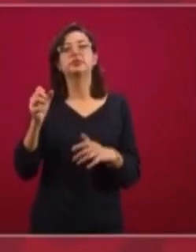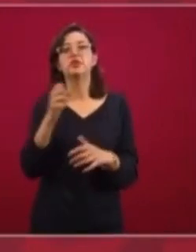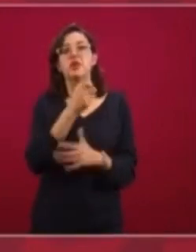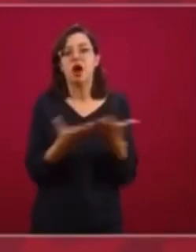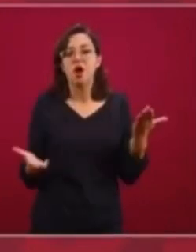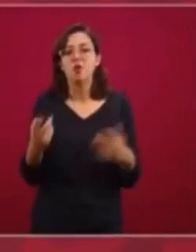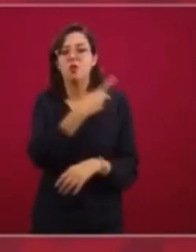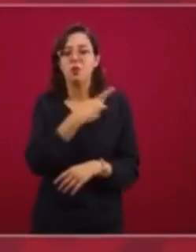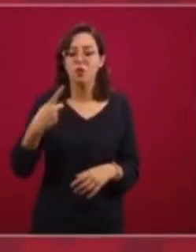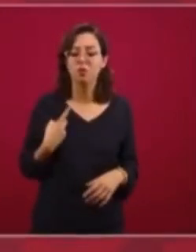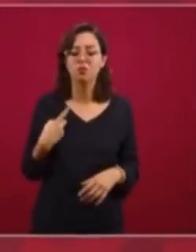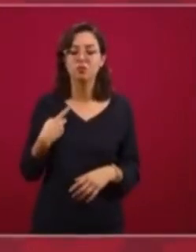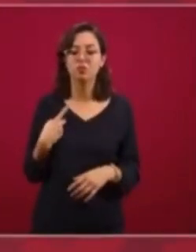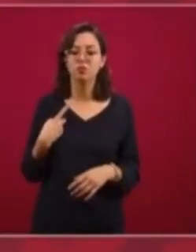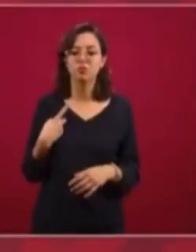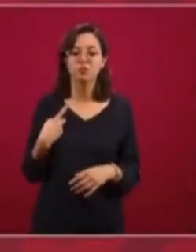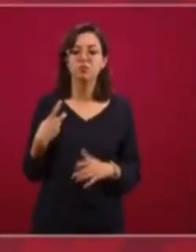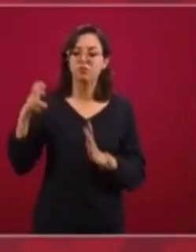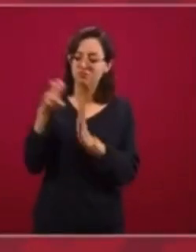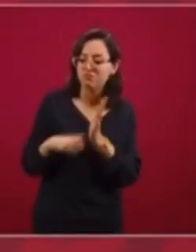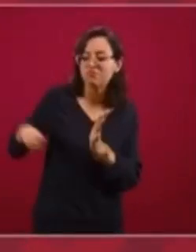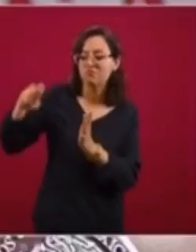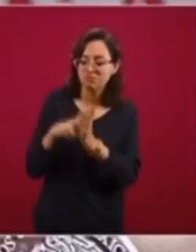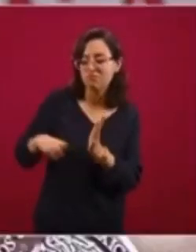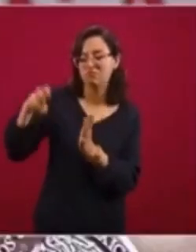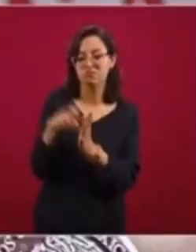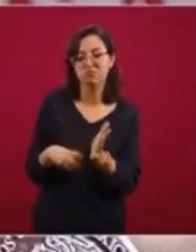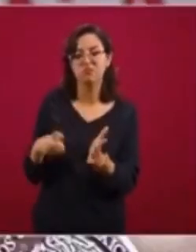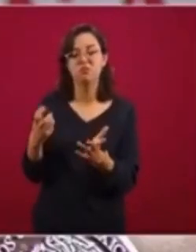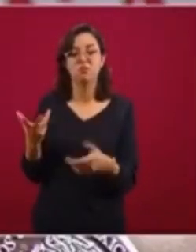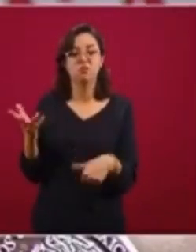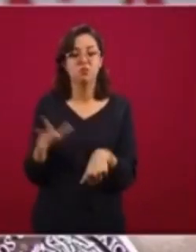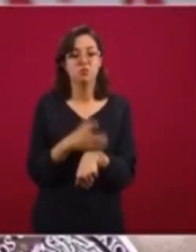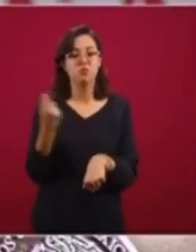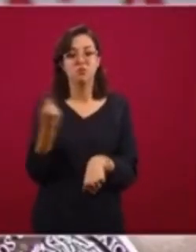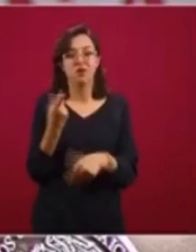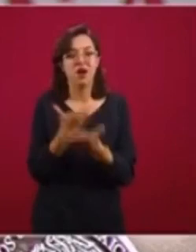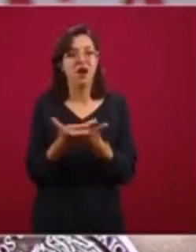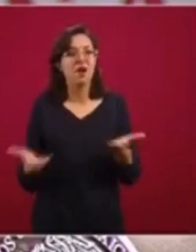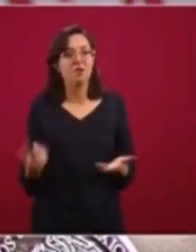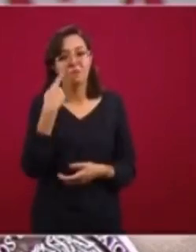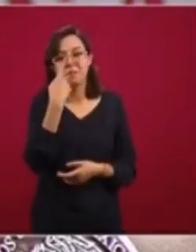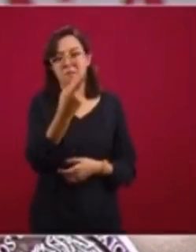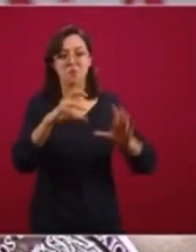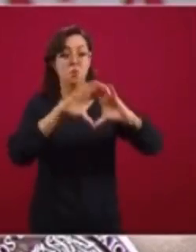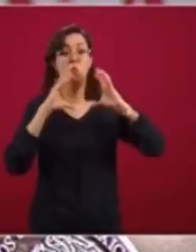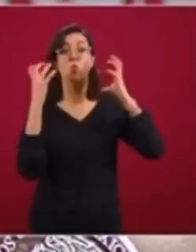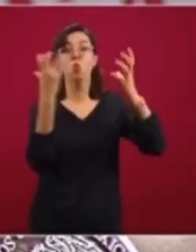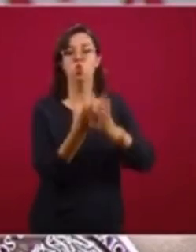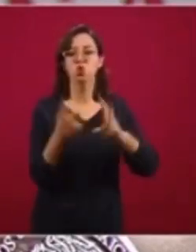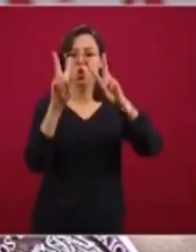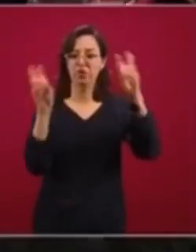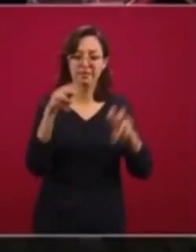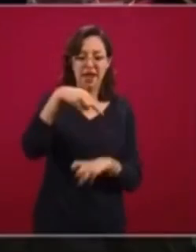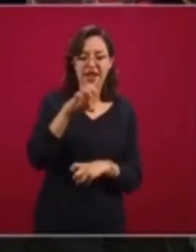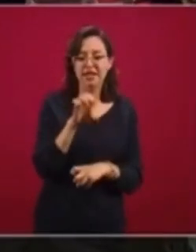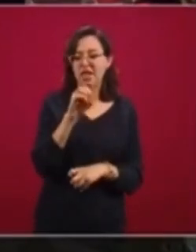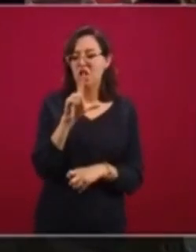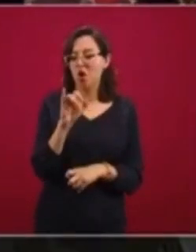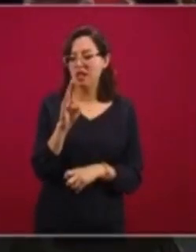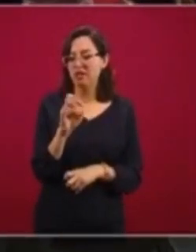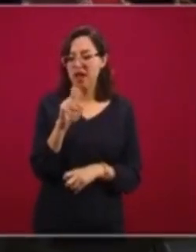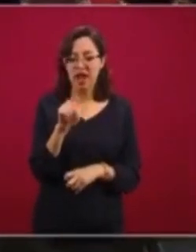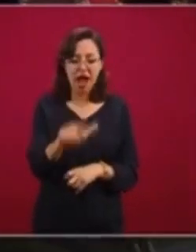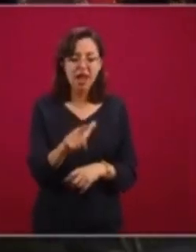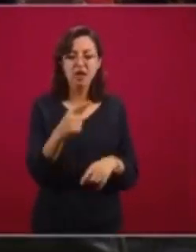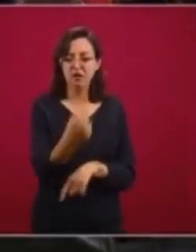destruyendo con la crisis global del neoliberalismo. Se pensaba que el crecimiento